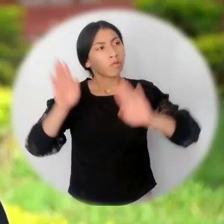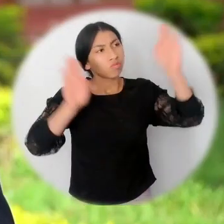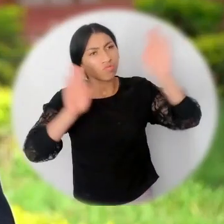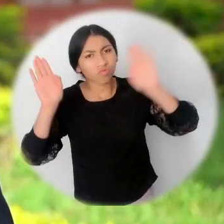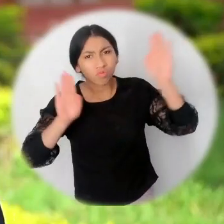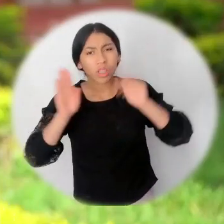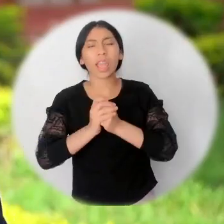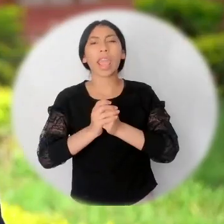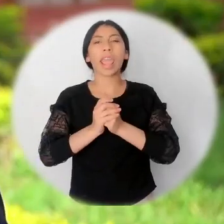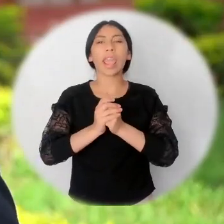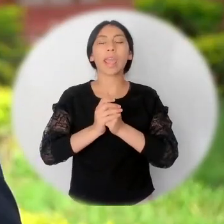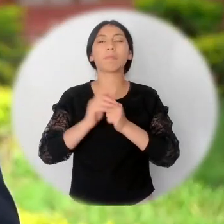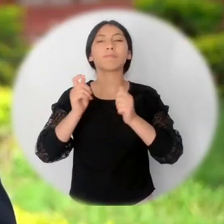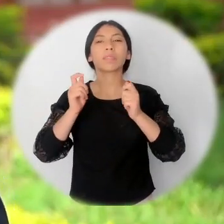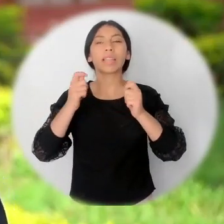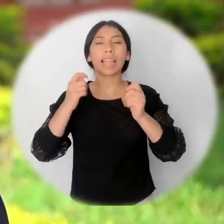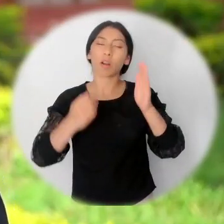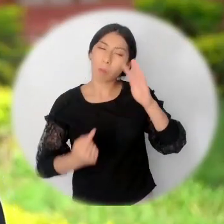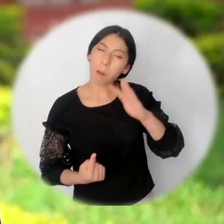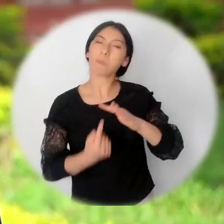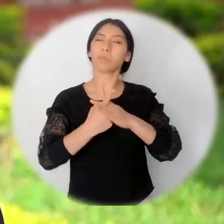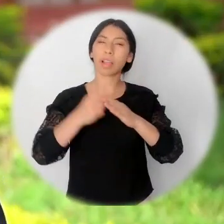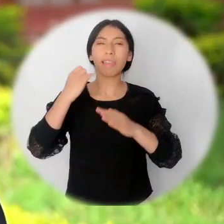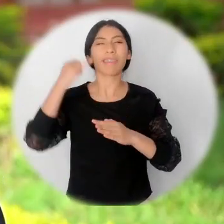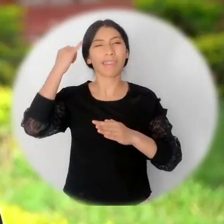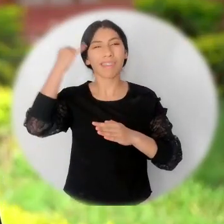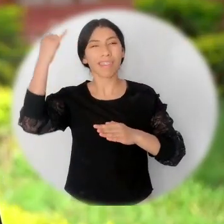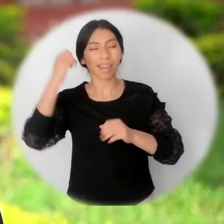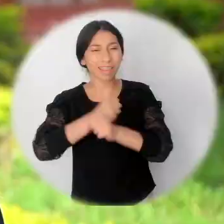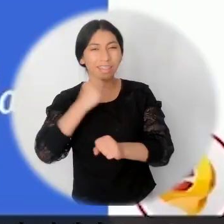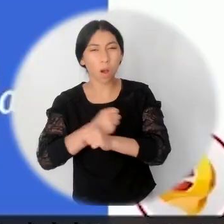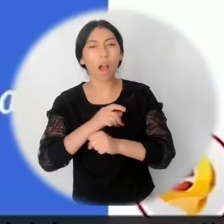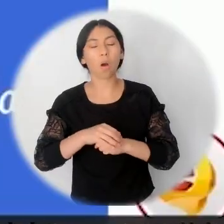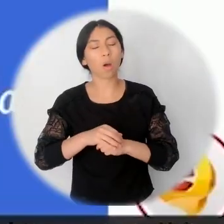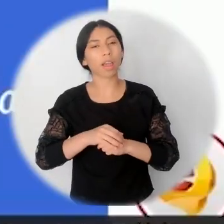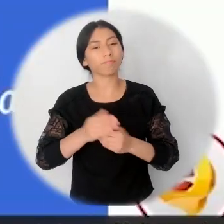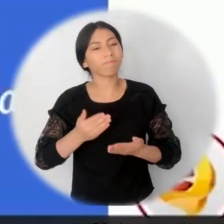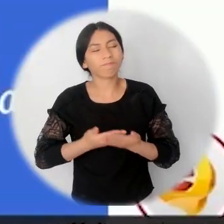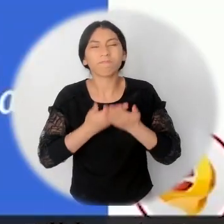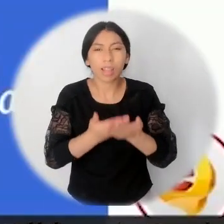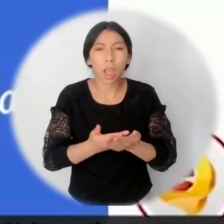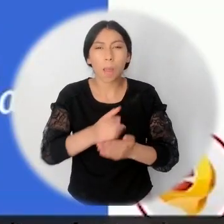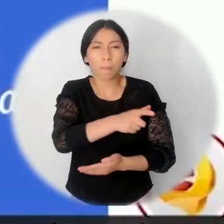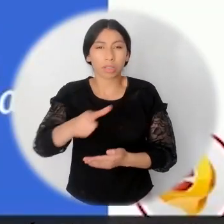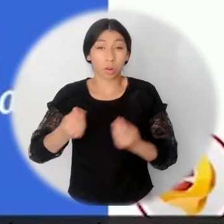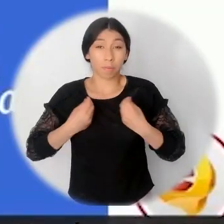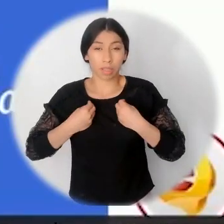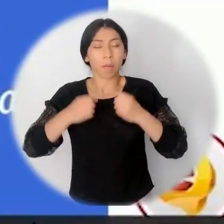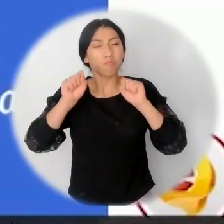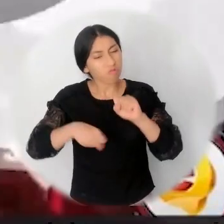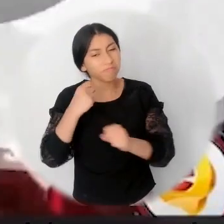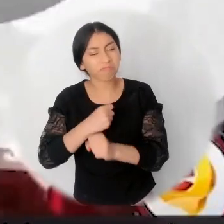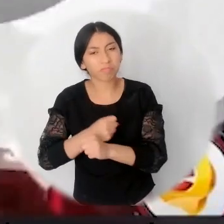Unidad para las Víctimas participó del lanzamiento de la Estrategia de Empleabilidad para las Víctimas del Conflicto Armado. La iniciativa, que está liderada por la Unidad del Servicio